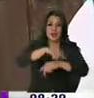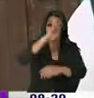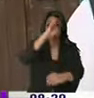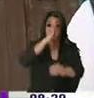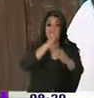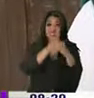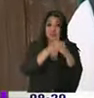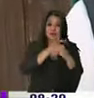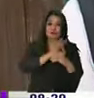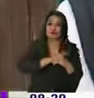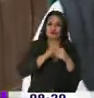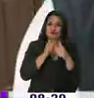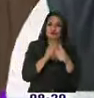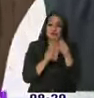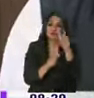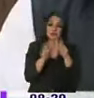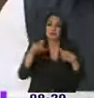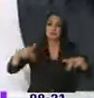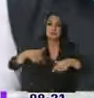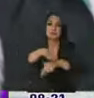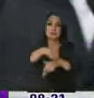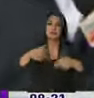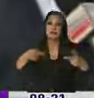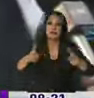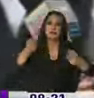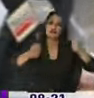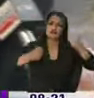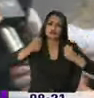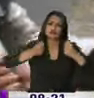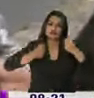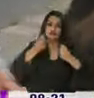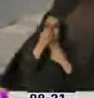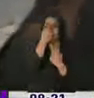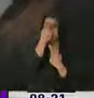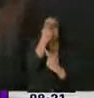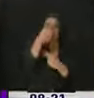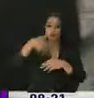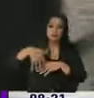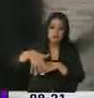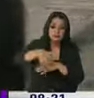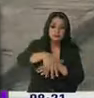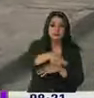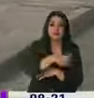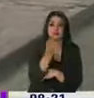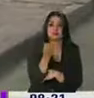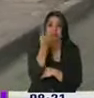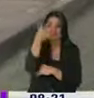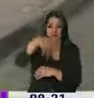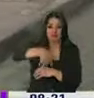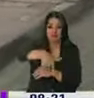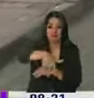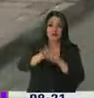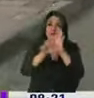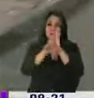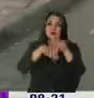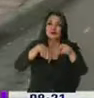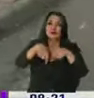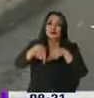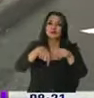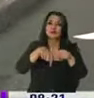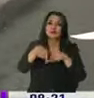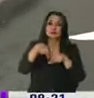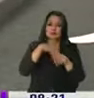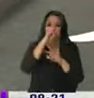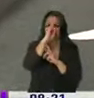concientizar tanto a peatones como a conductores el respeto al paso cebra. El paso cebra en la ley de tránsito está determinado